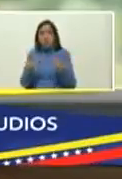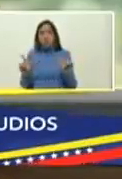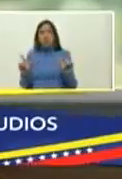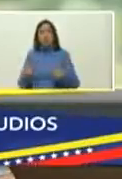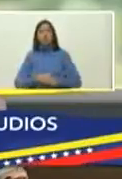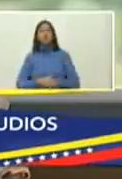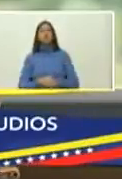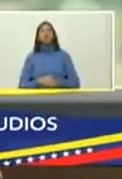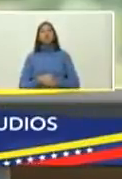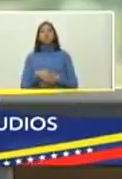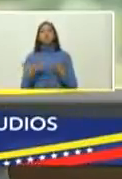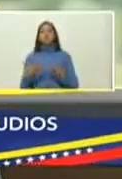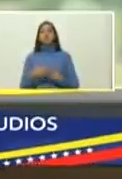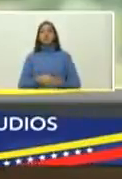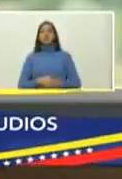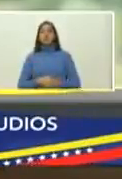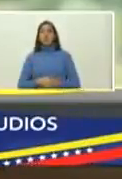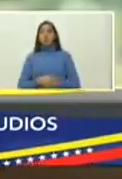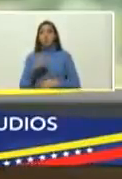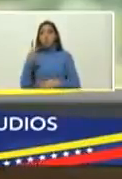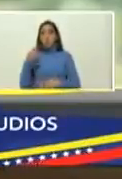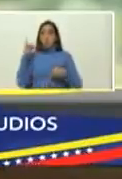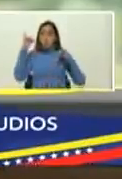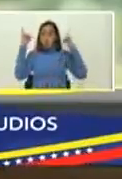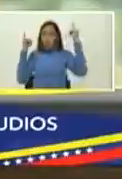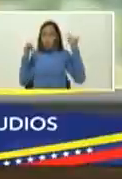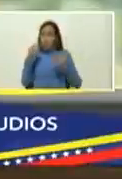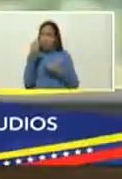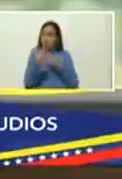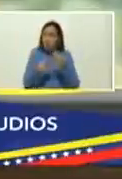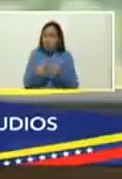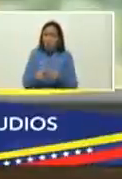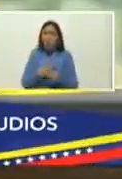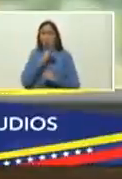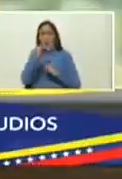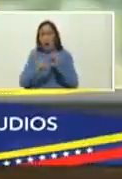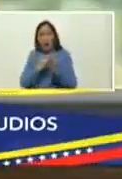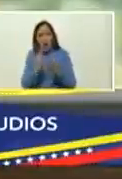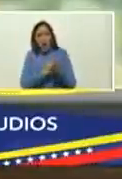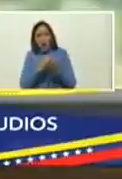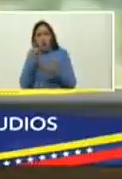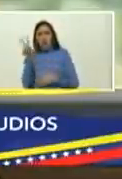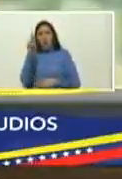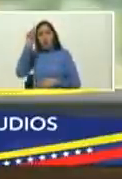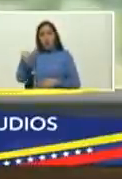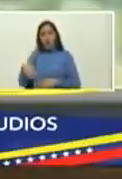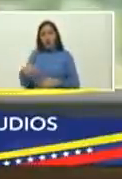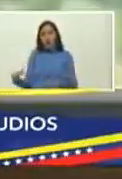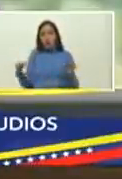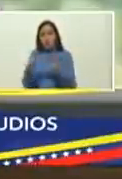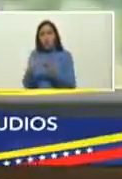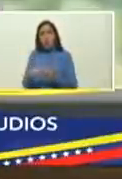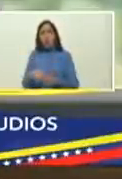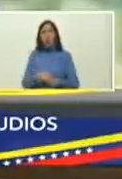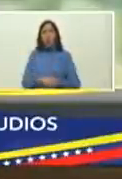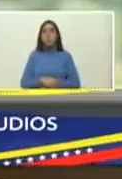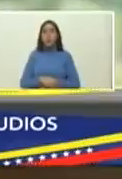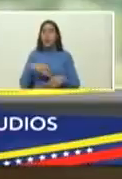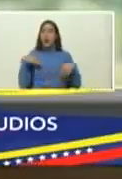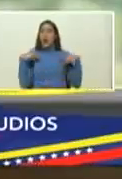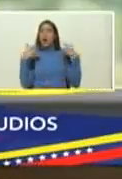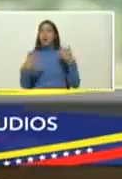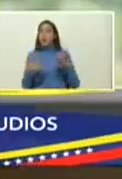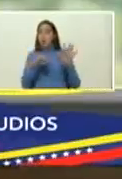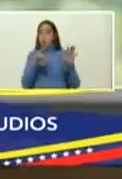allí confluyen como usted lo ha dicho dos eventos tanto la feria internacional del libro de venezuela con 800 actividades